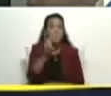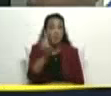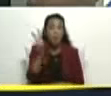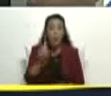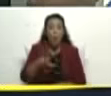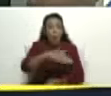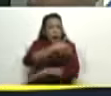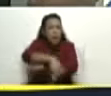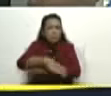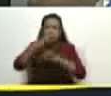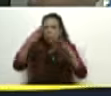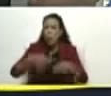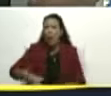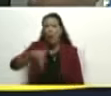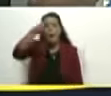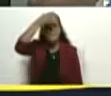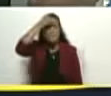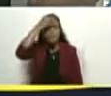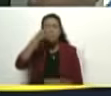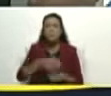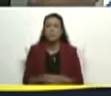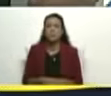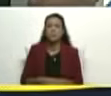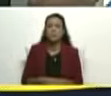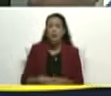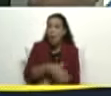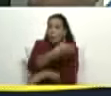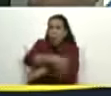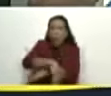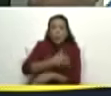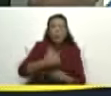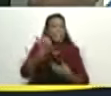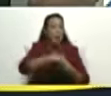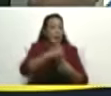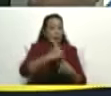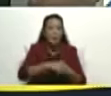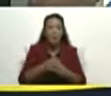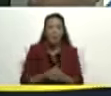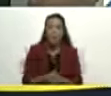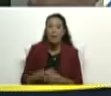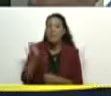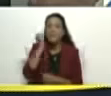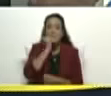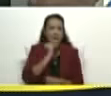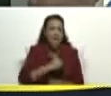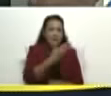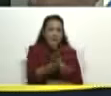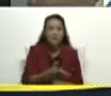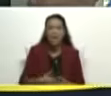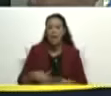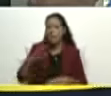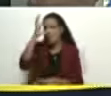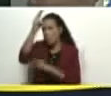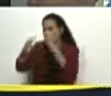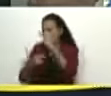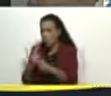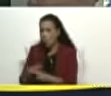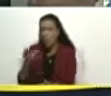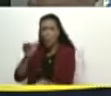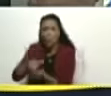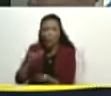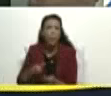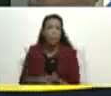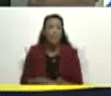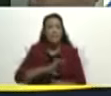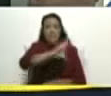las calles de Caracas, que nos formamos en las calles de Maracaibo, de Valencia, de Puerto la Cruz, de